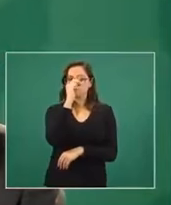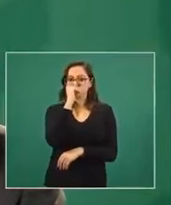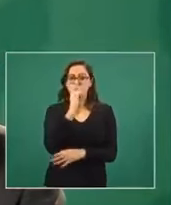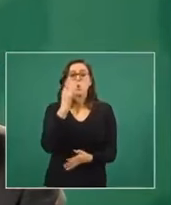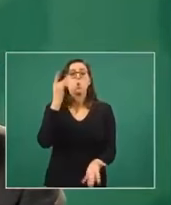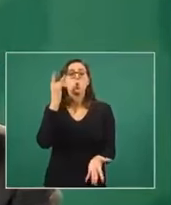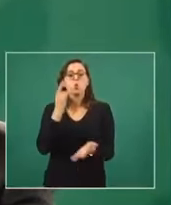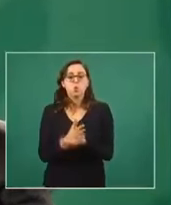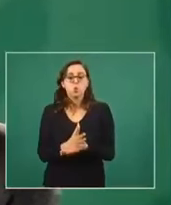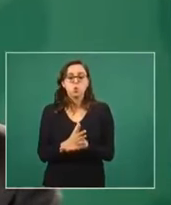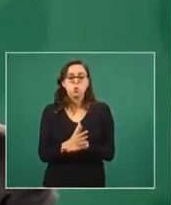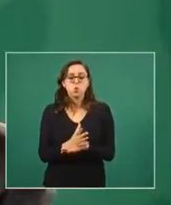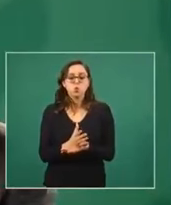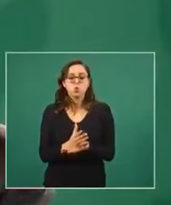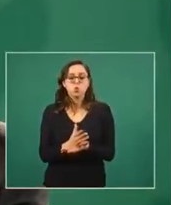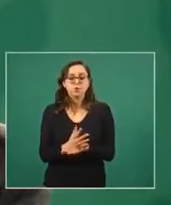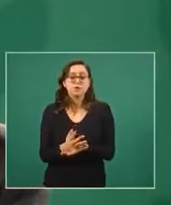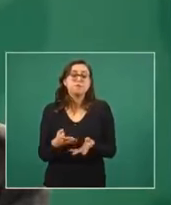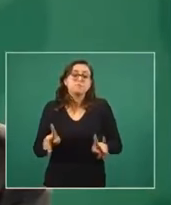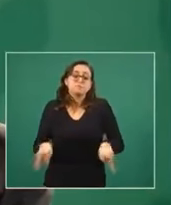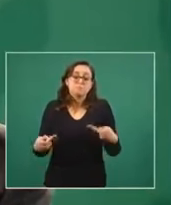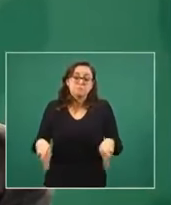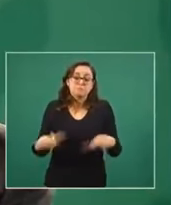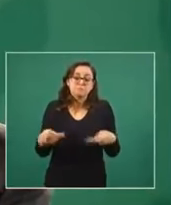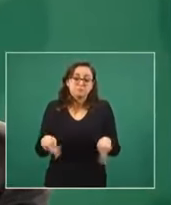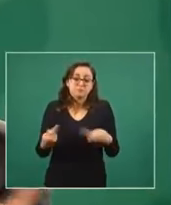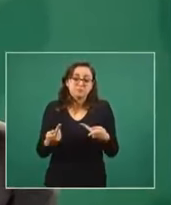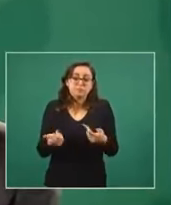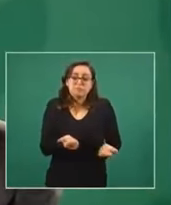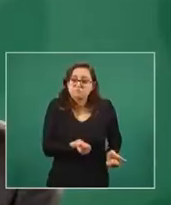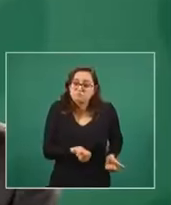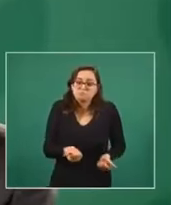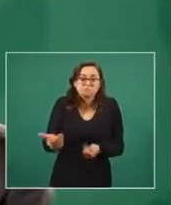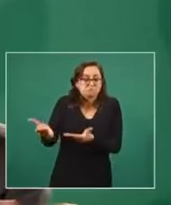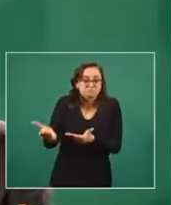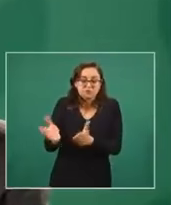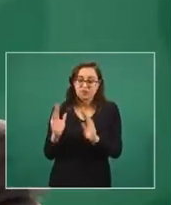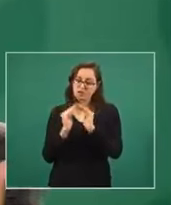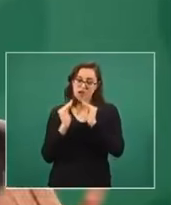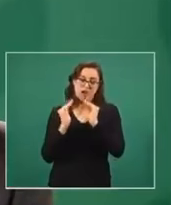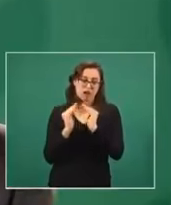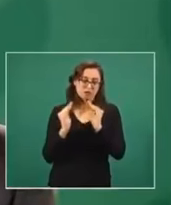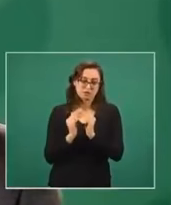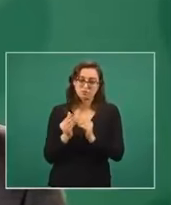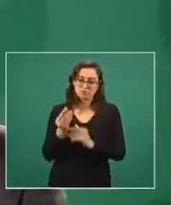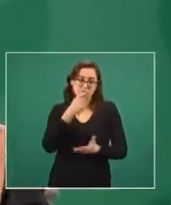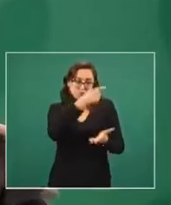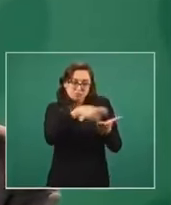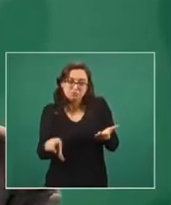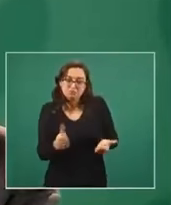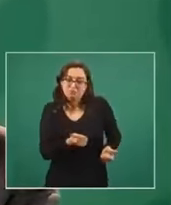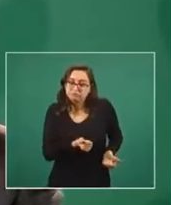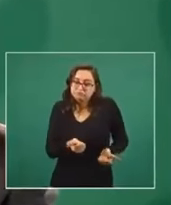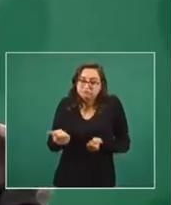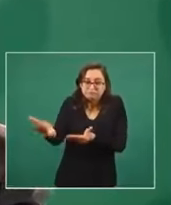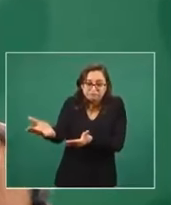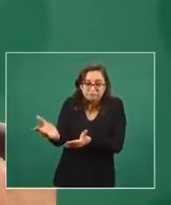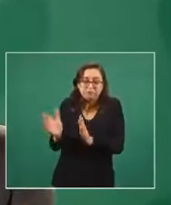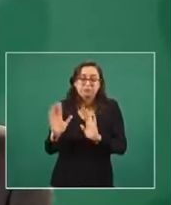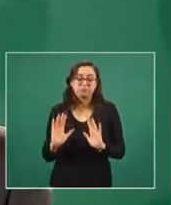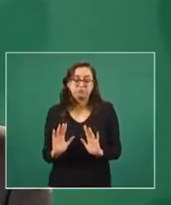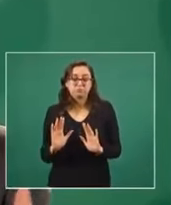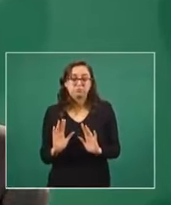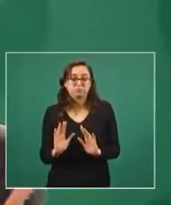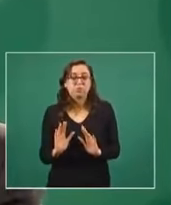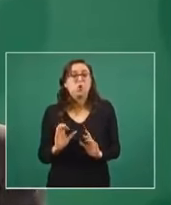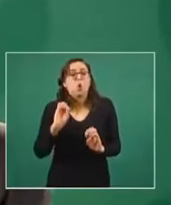transporte a casa, el llevar a casa. Ya sé que uno recoge en el lugar y